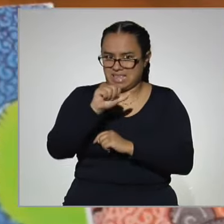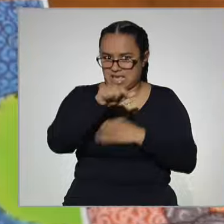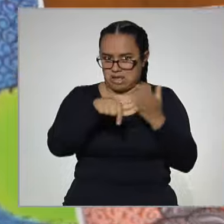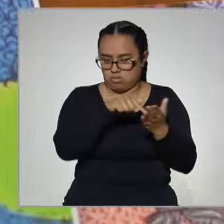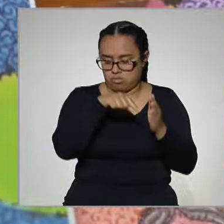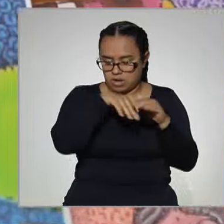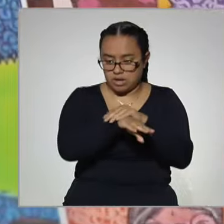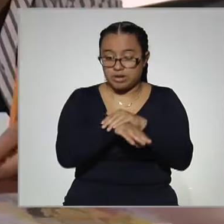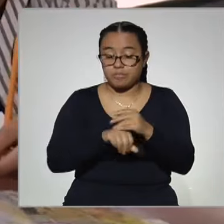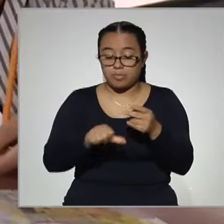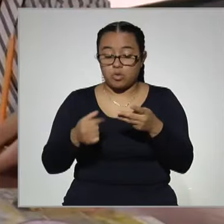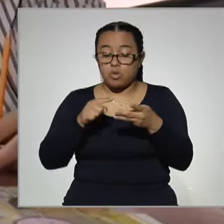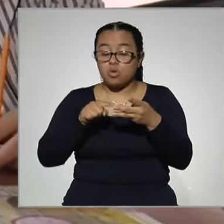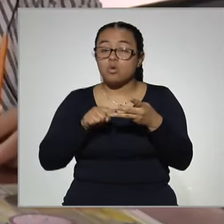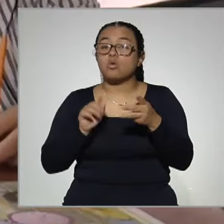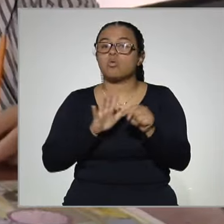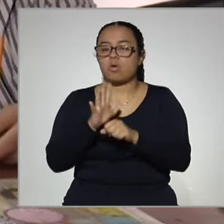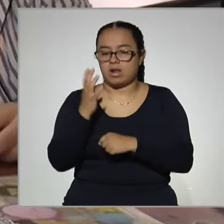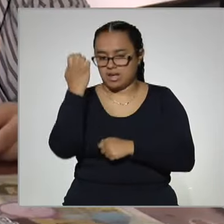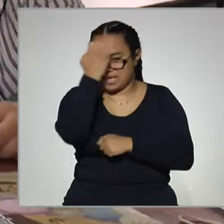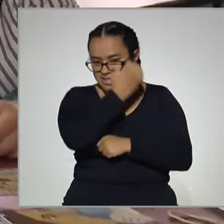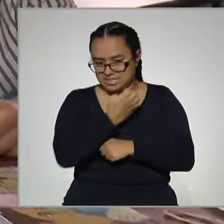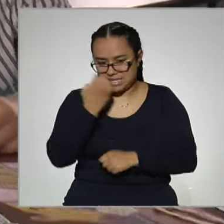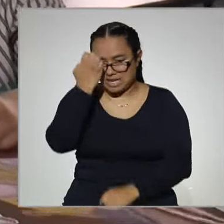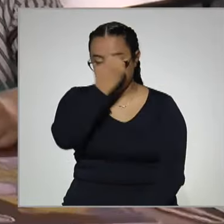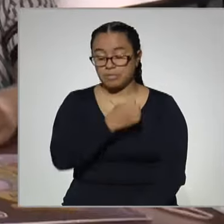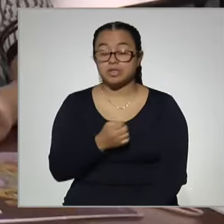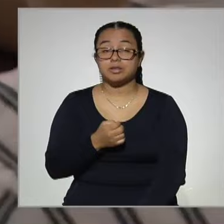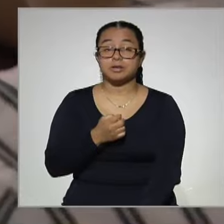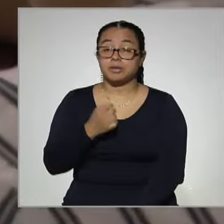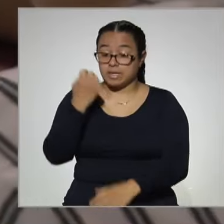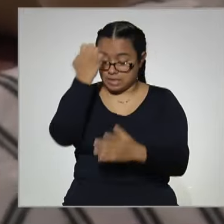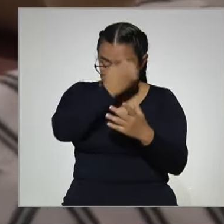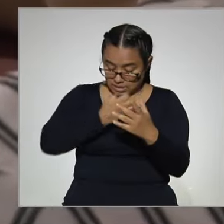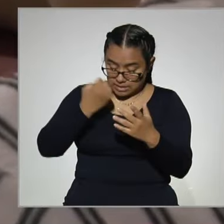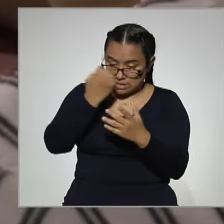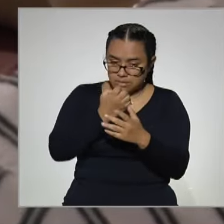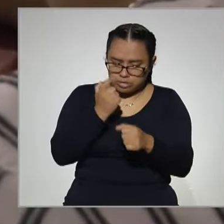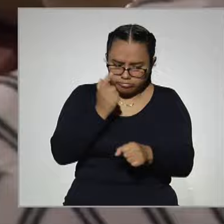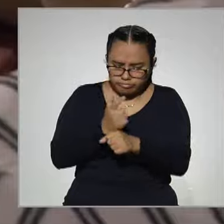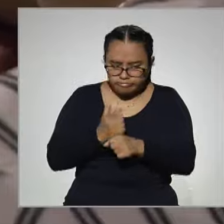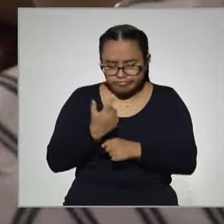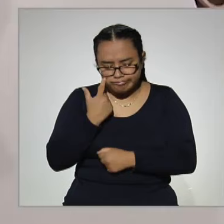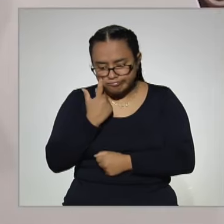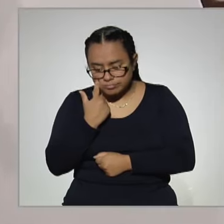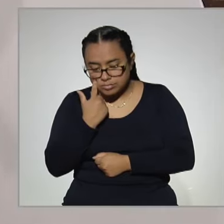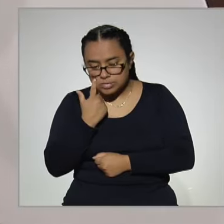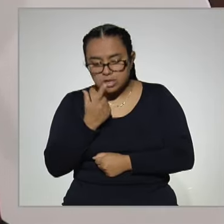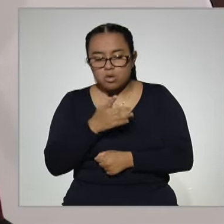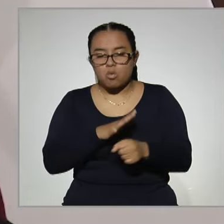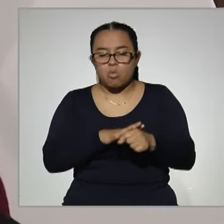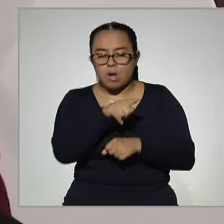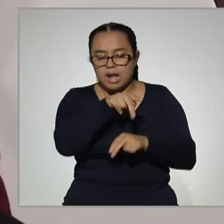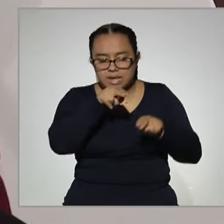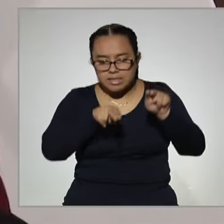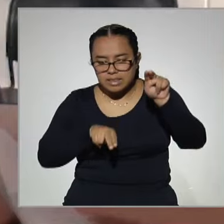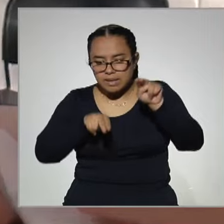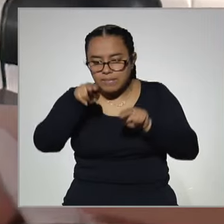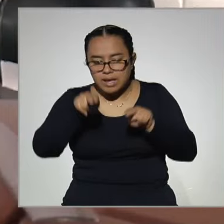Otras dos son a través de exámenes. Un examen de diagnóstico para ubicar en qué